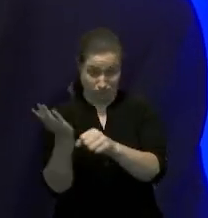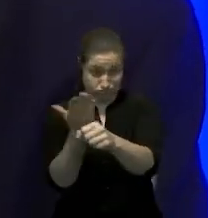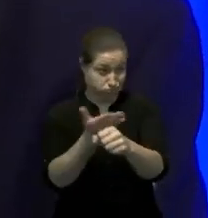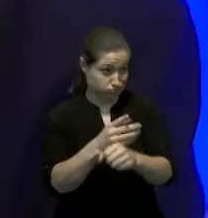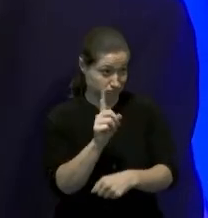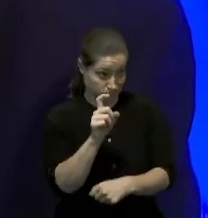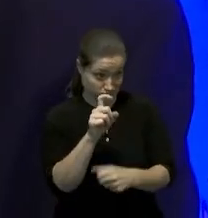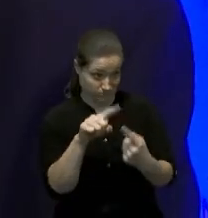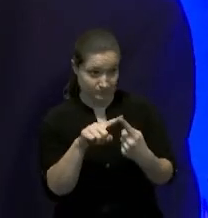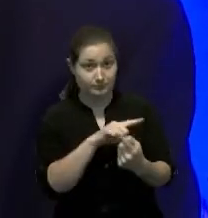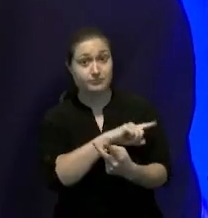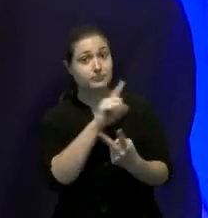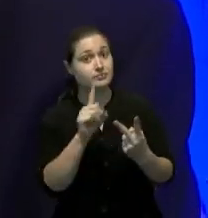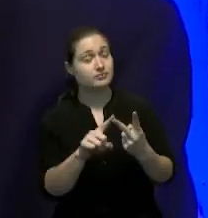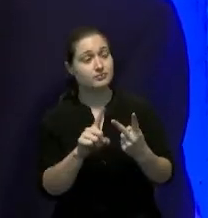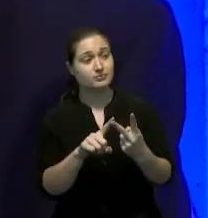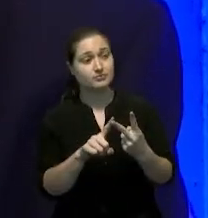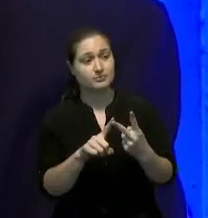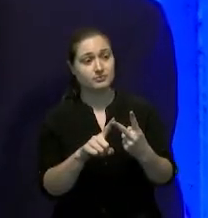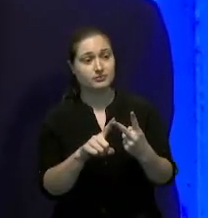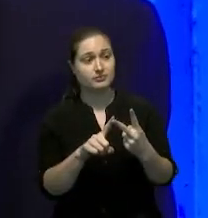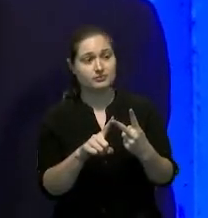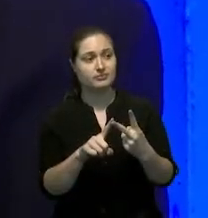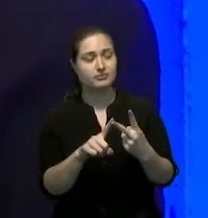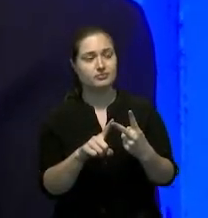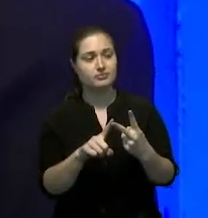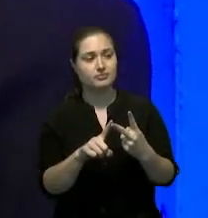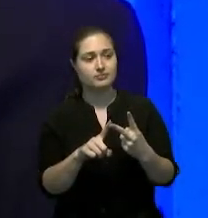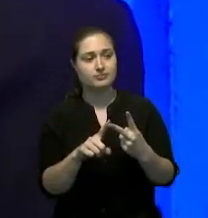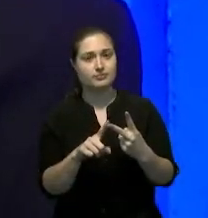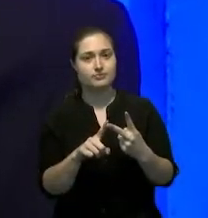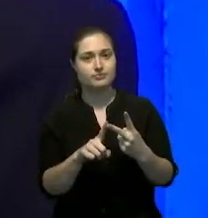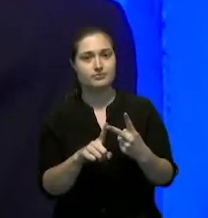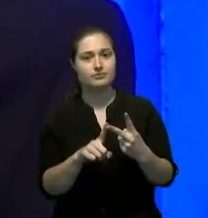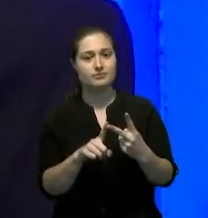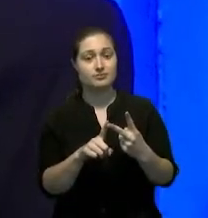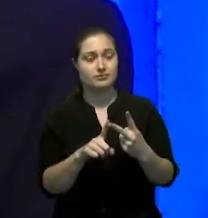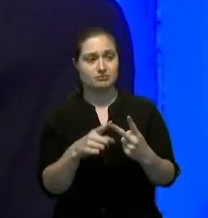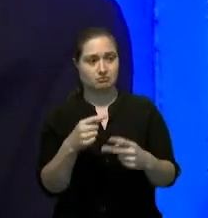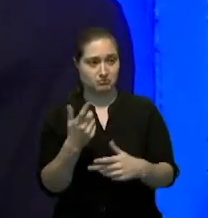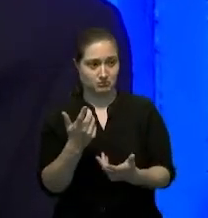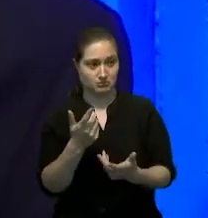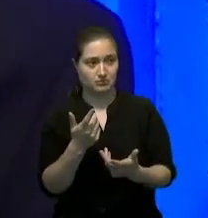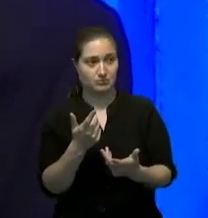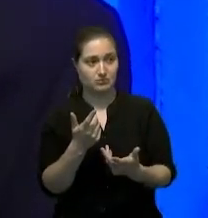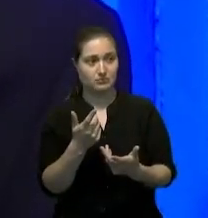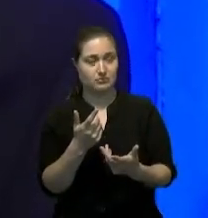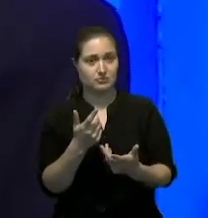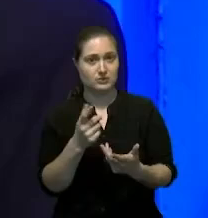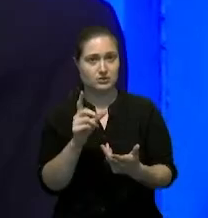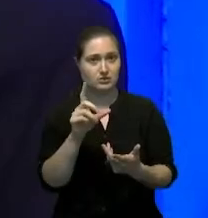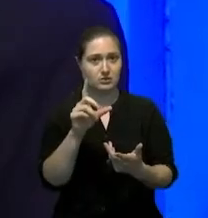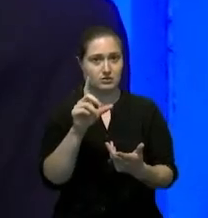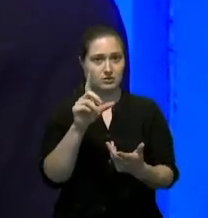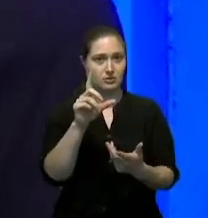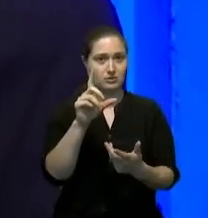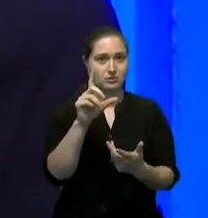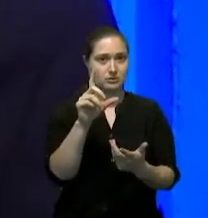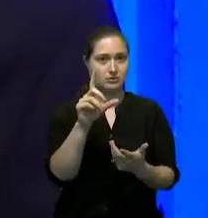se prepara se está preparando para eliminar 20 escaños del congreso